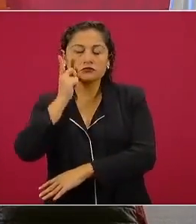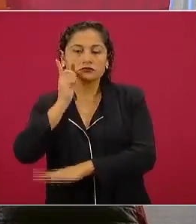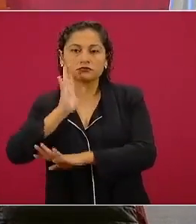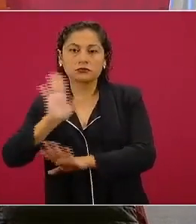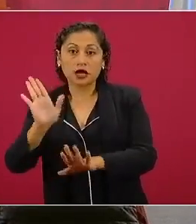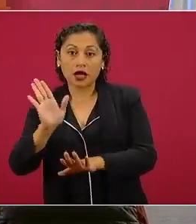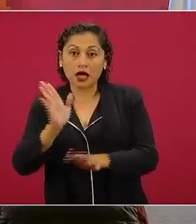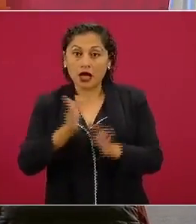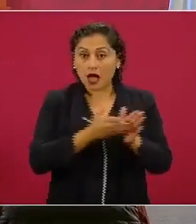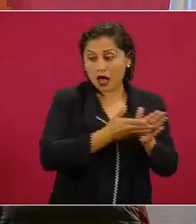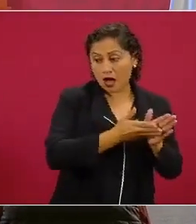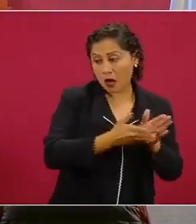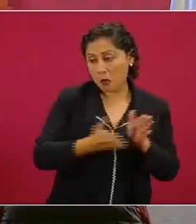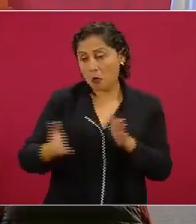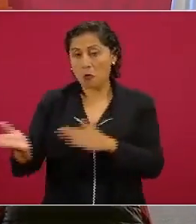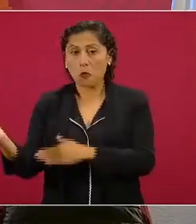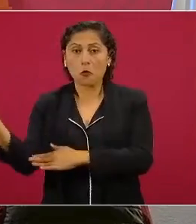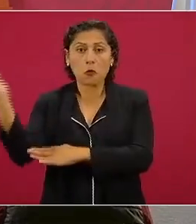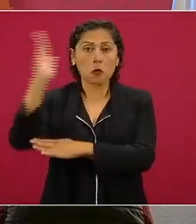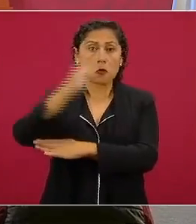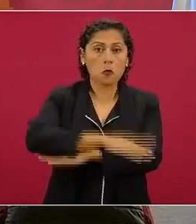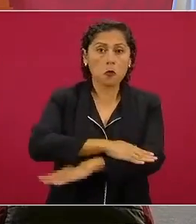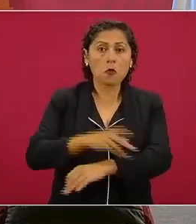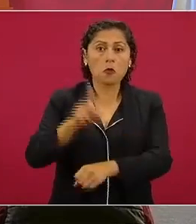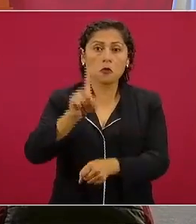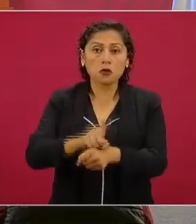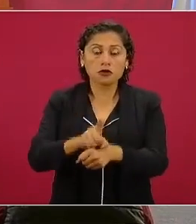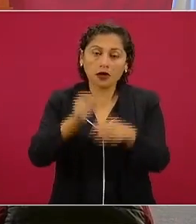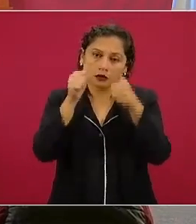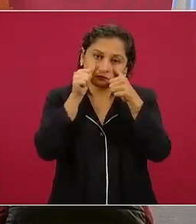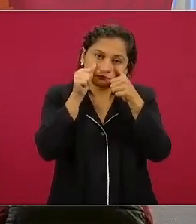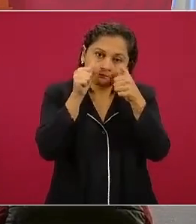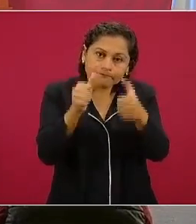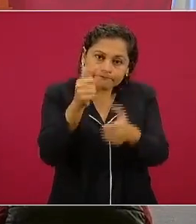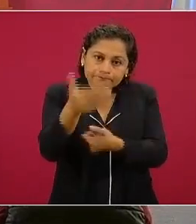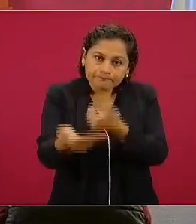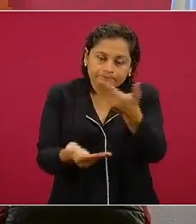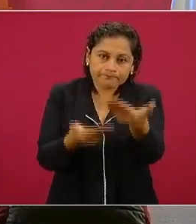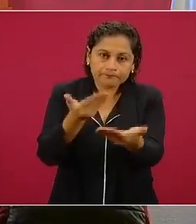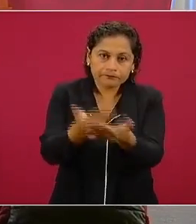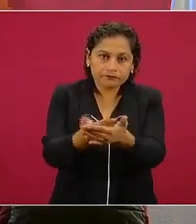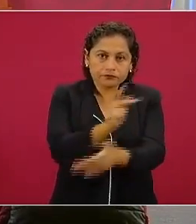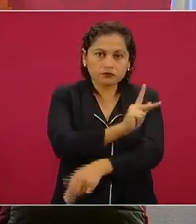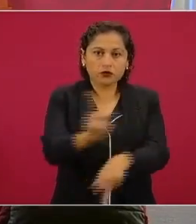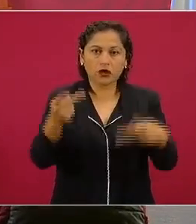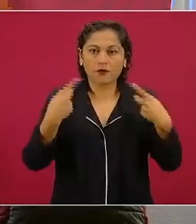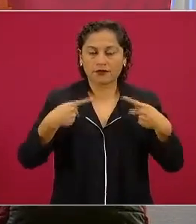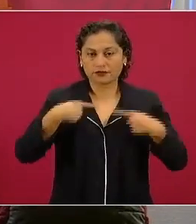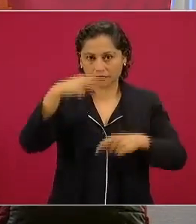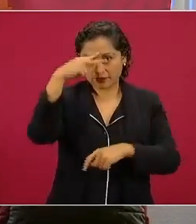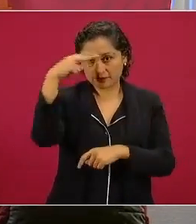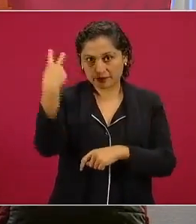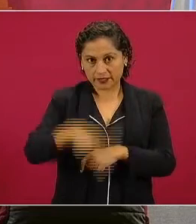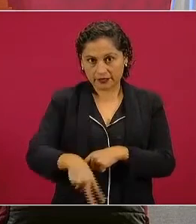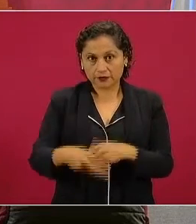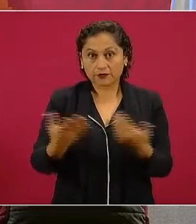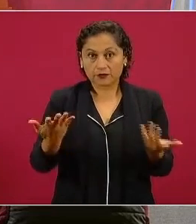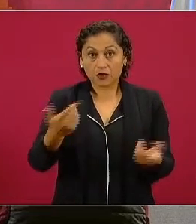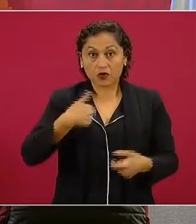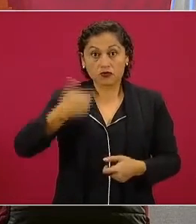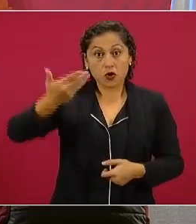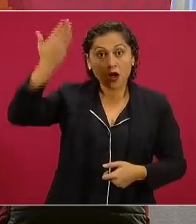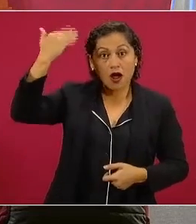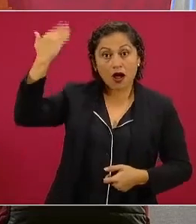de cuerpo y alma a servir a los mexicanos, pues esto es lo que dije